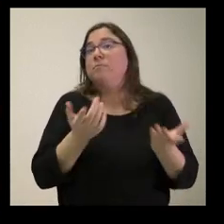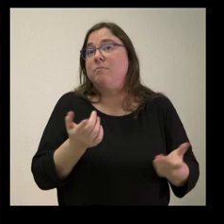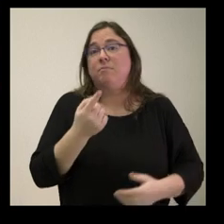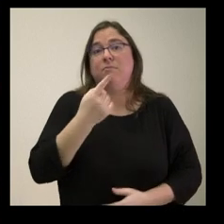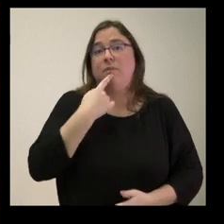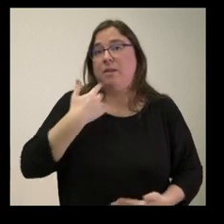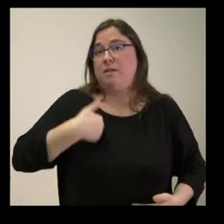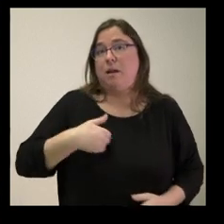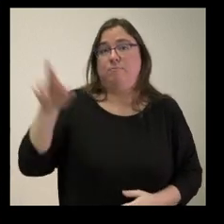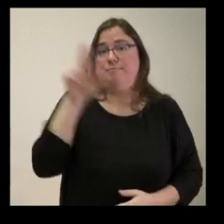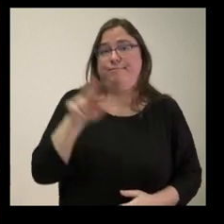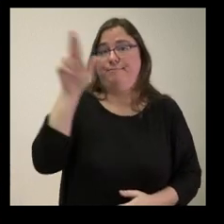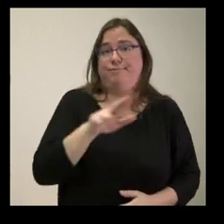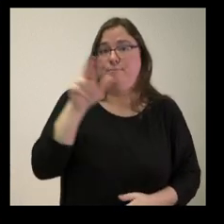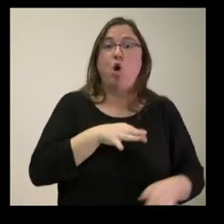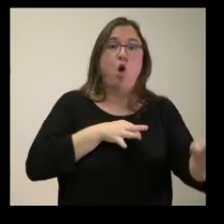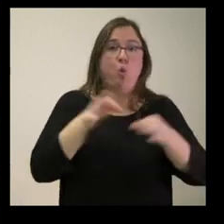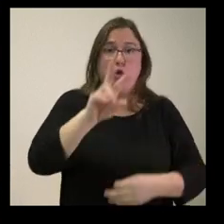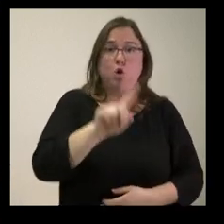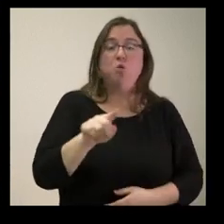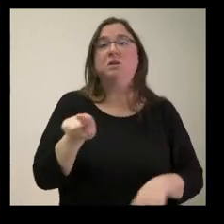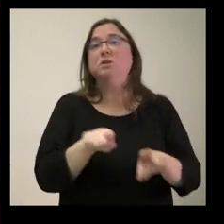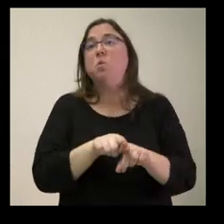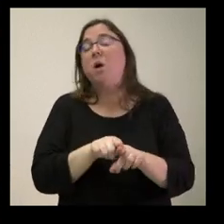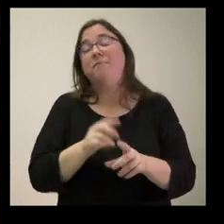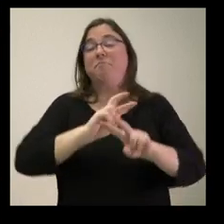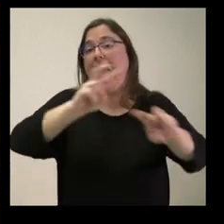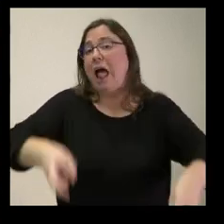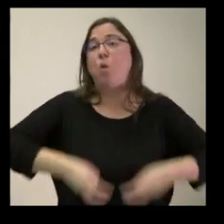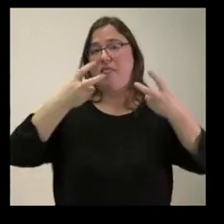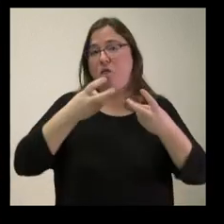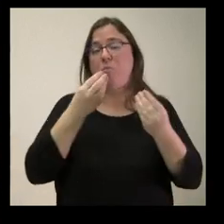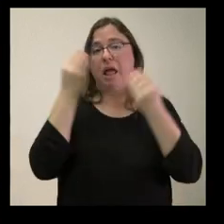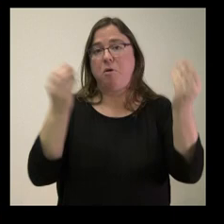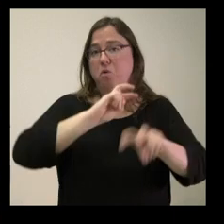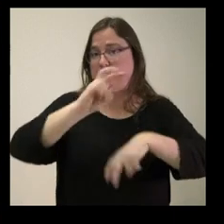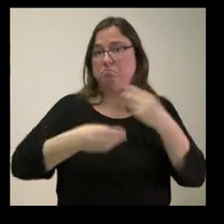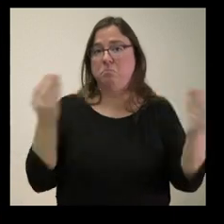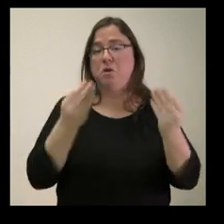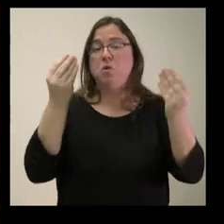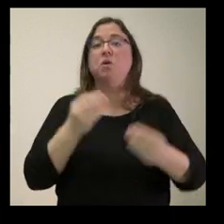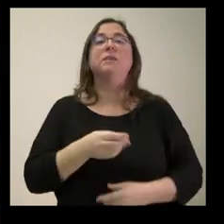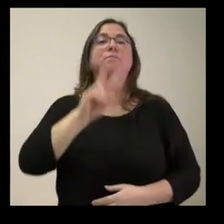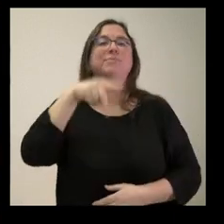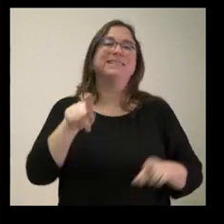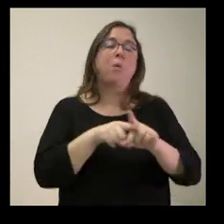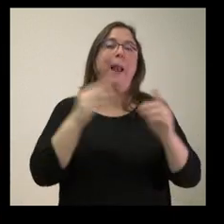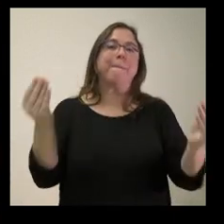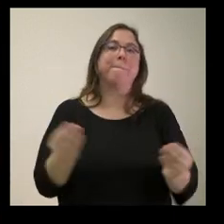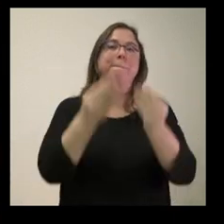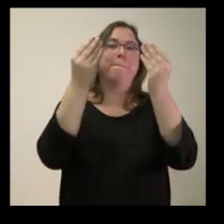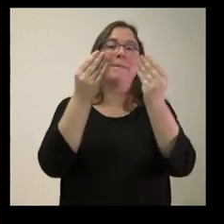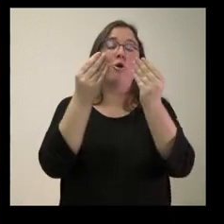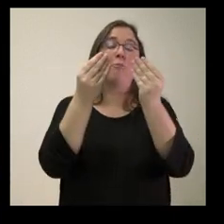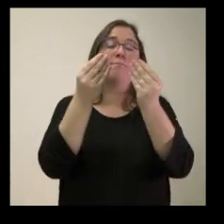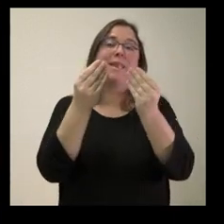porque nos ha insistido en que no se trata de un protocolo, sino de un conjunto de prestaciones que se van a mejorar y que se trata, por lo tanto, de la mejora de la cartera de